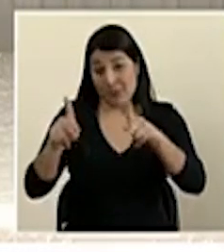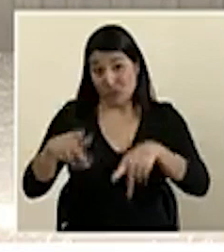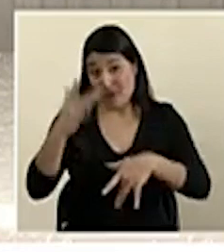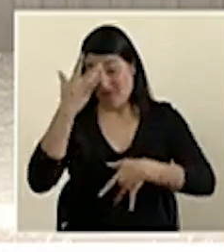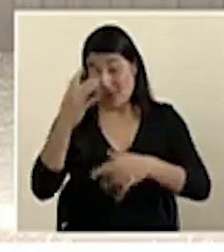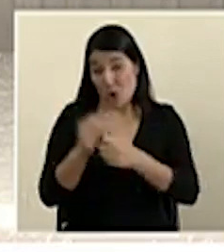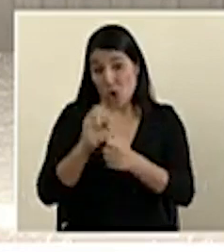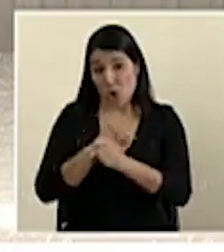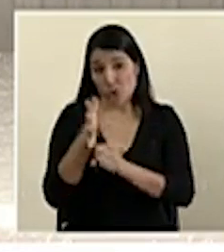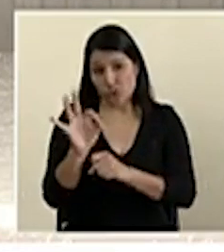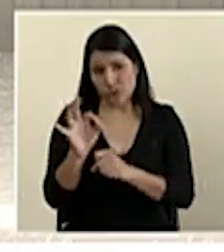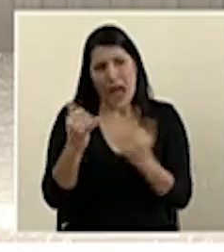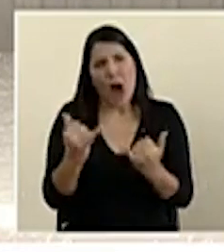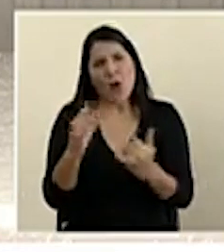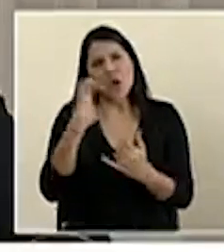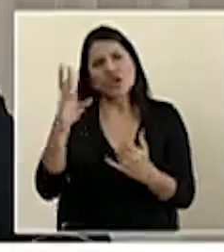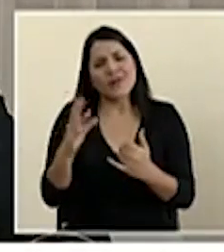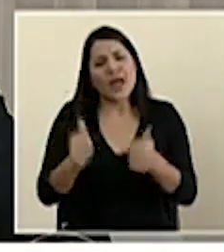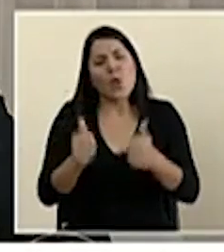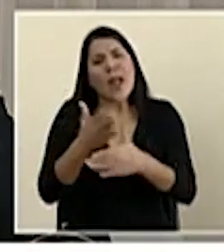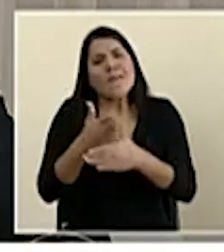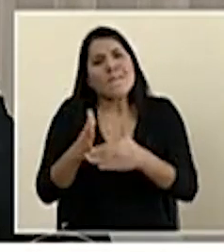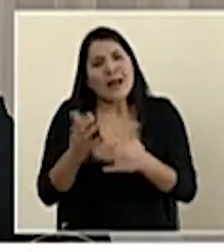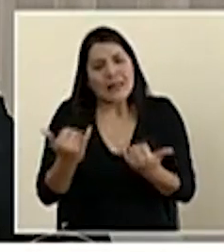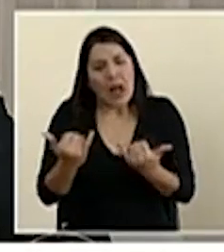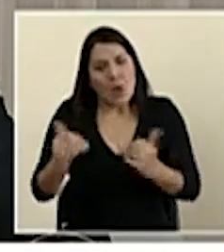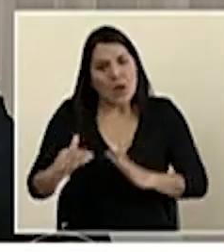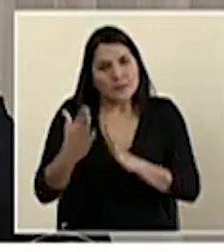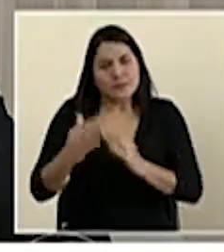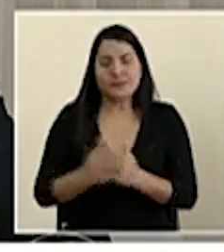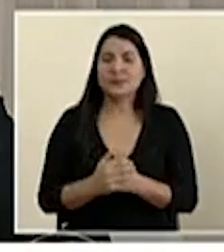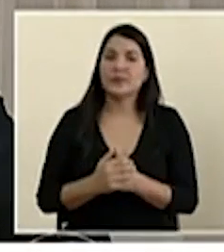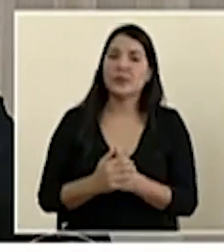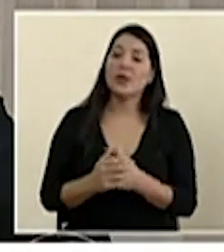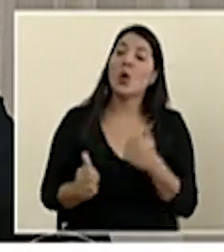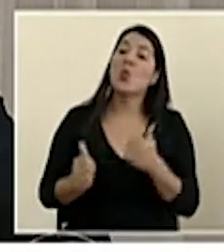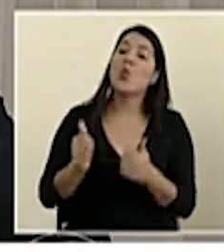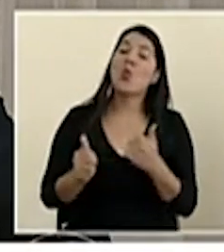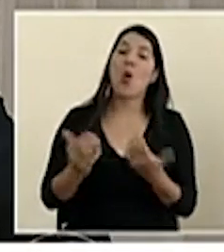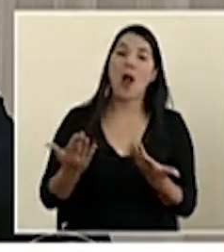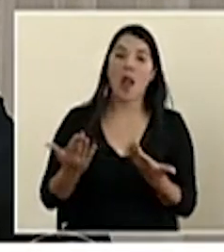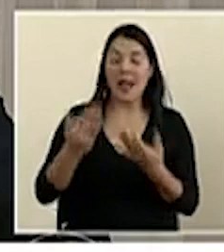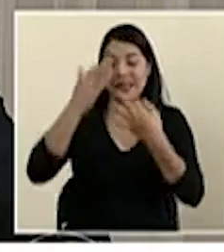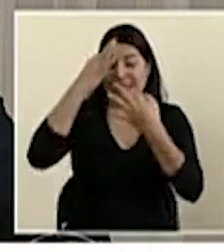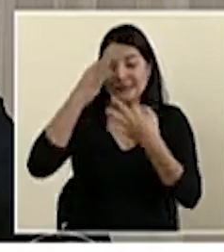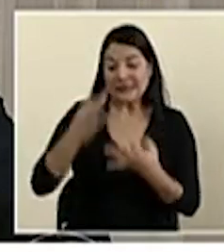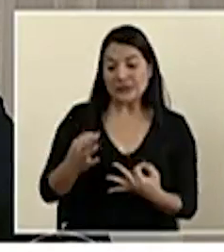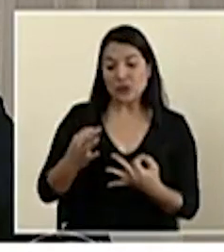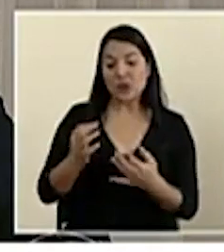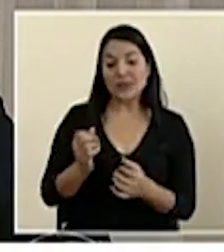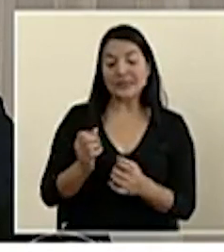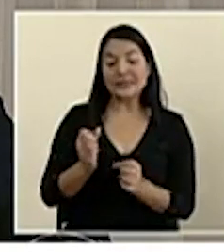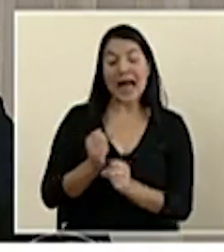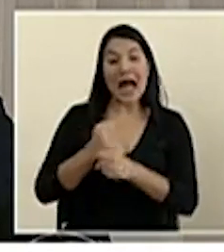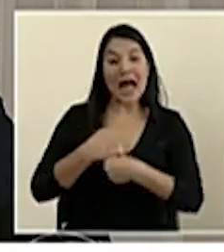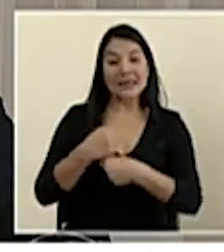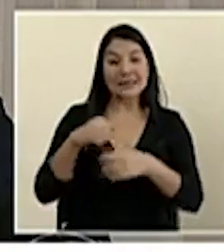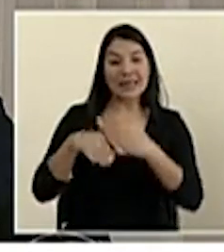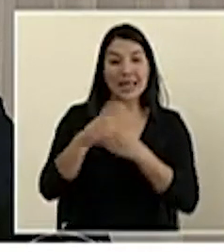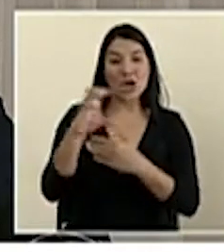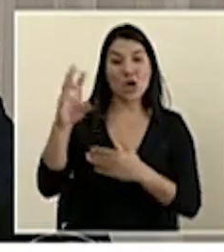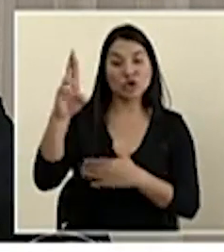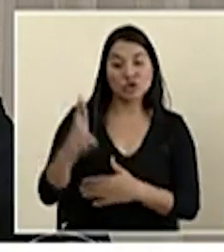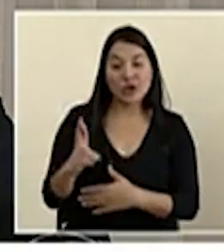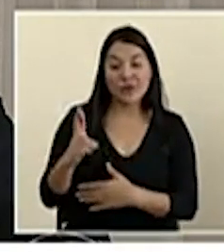ahora la epidemia en Costa Rica? ¿Cuáles han sido las condiciones que han llevado a que en Costa Rica no tengamos un aumento